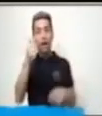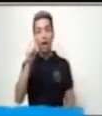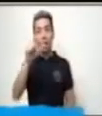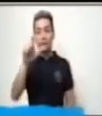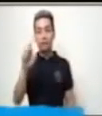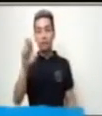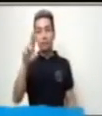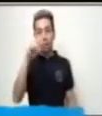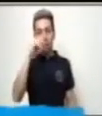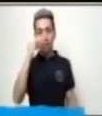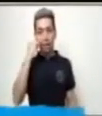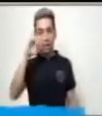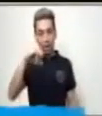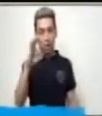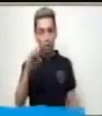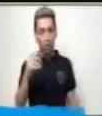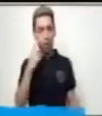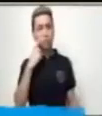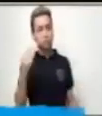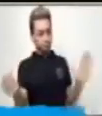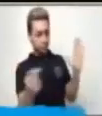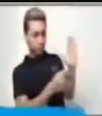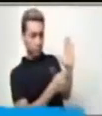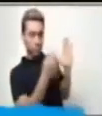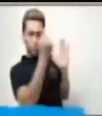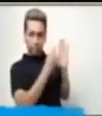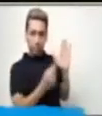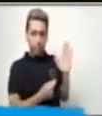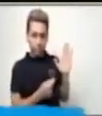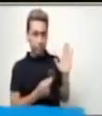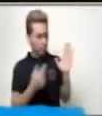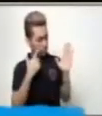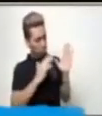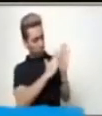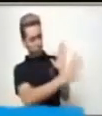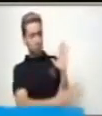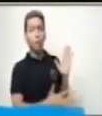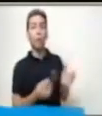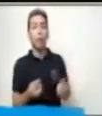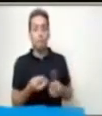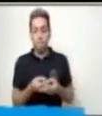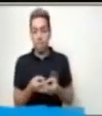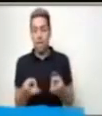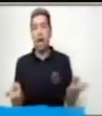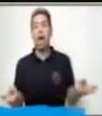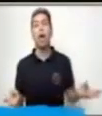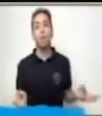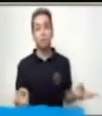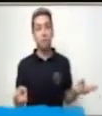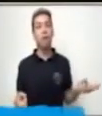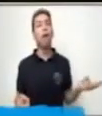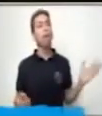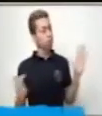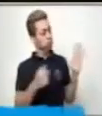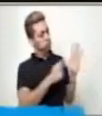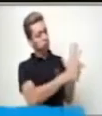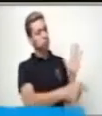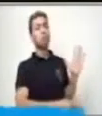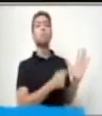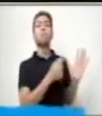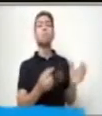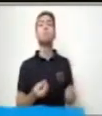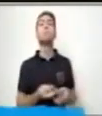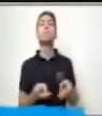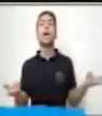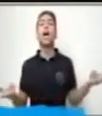Es un mercado. Creo que podemos observarlo muy bien. En este mercado observamos